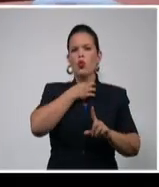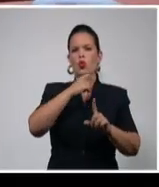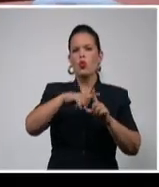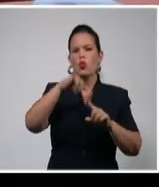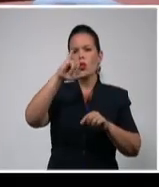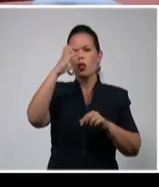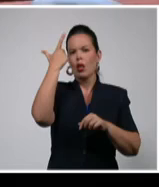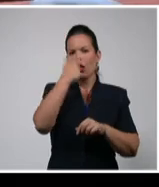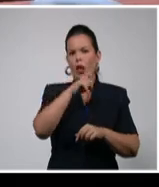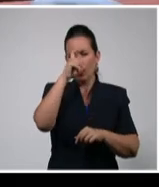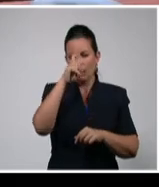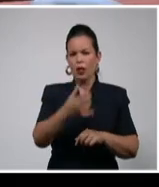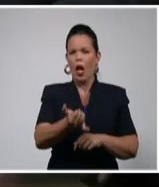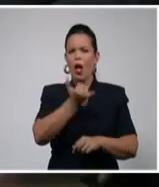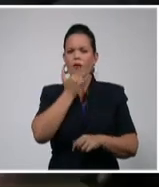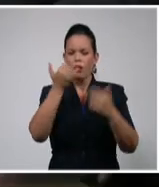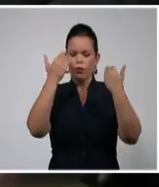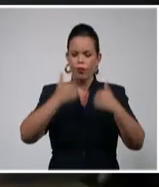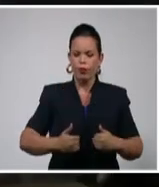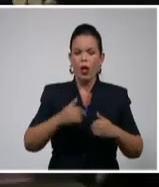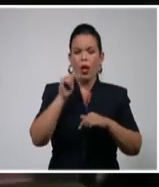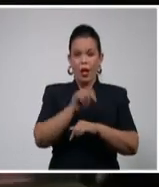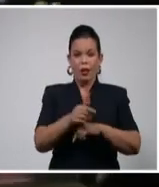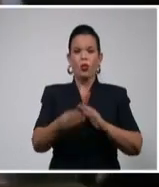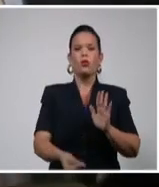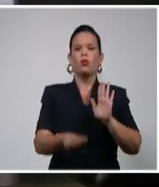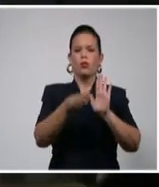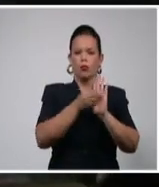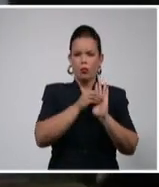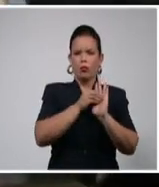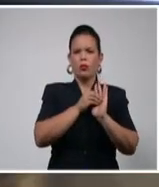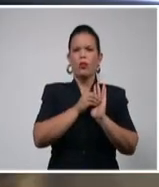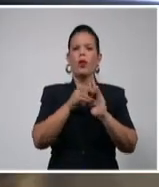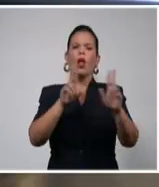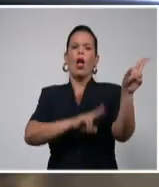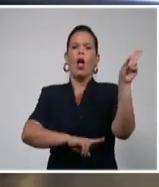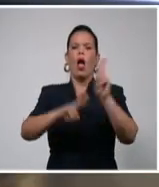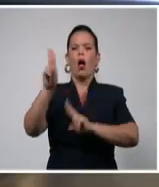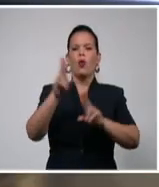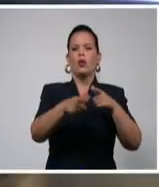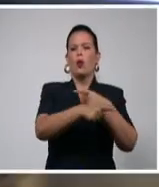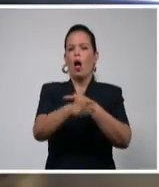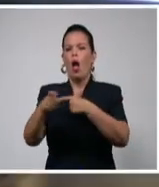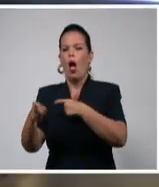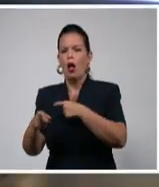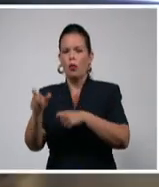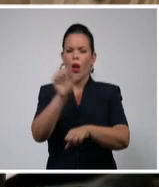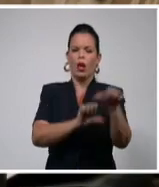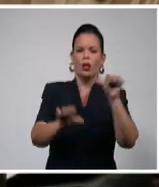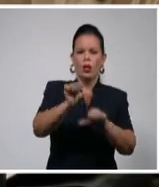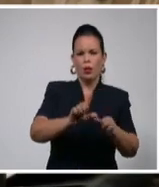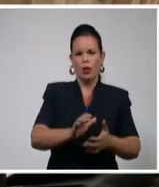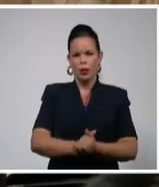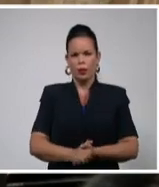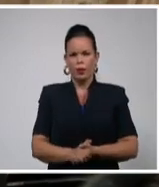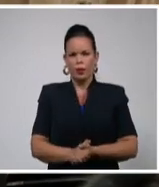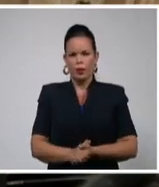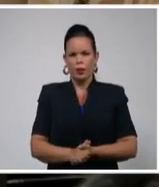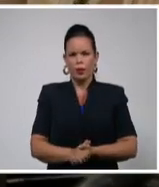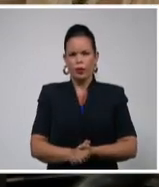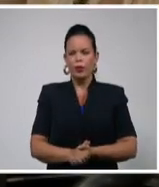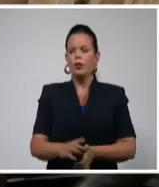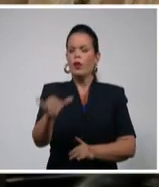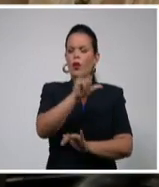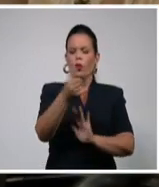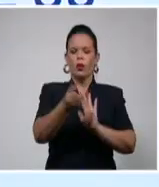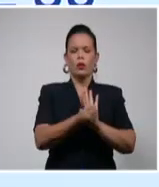de sesiones de la Conferencia de los Estados Partes de la Convención sobre las Armas Químicas En la reunión fue aprobada la